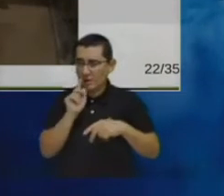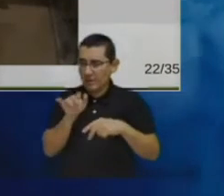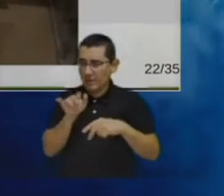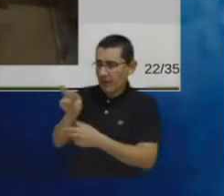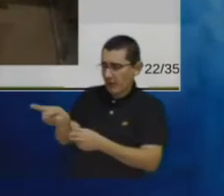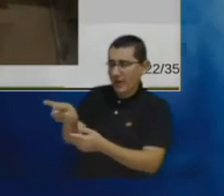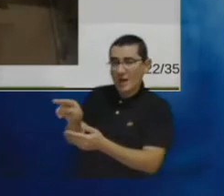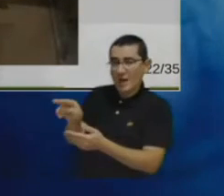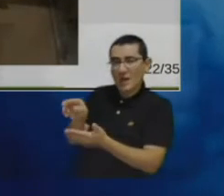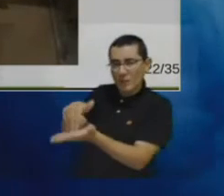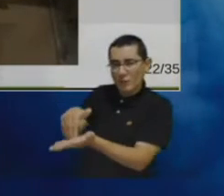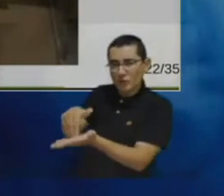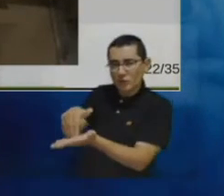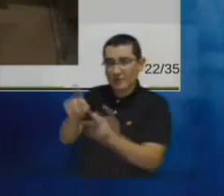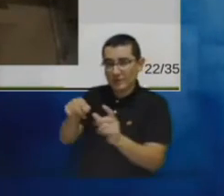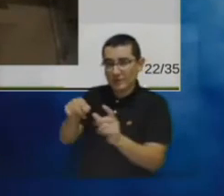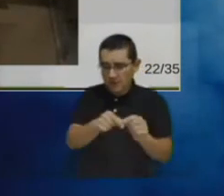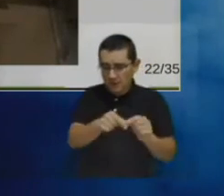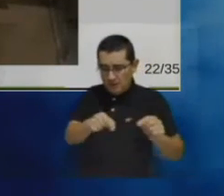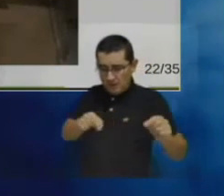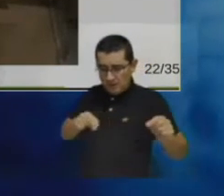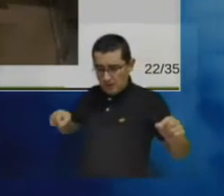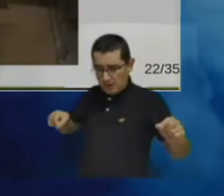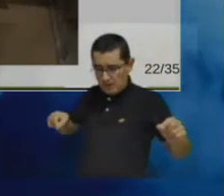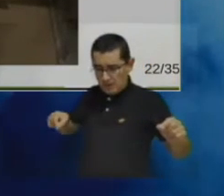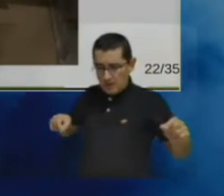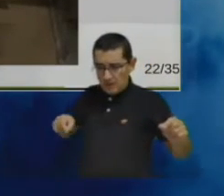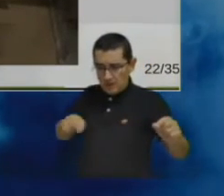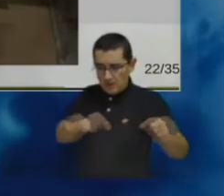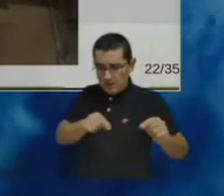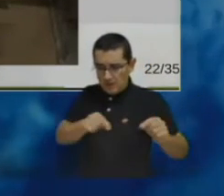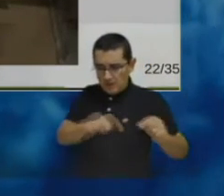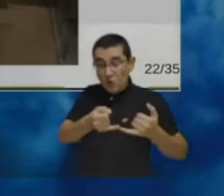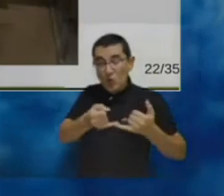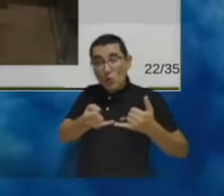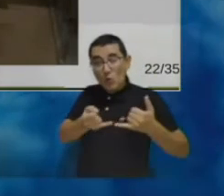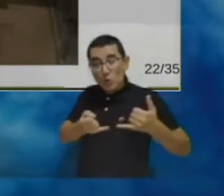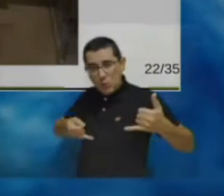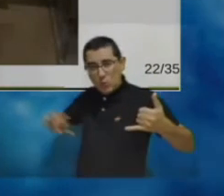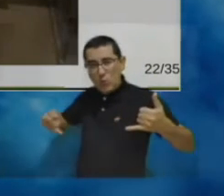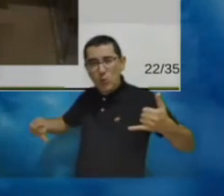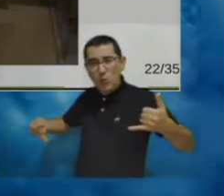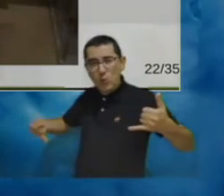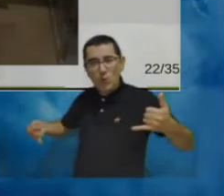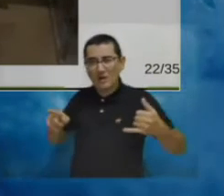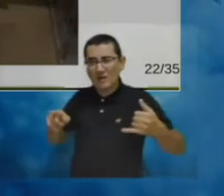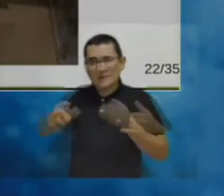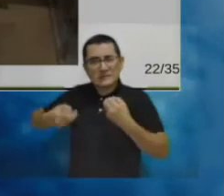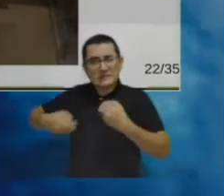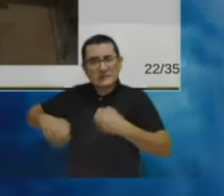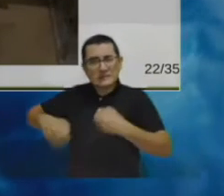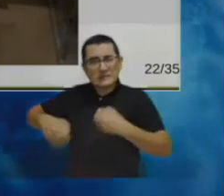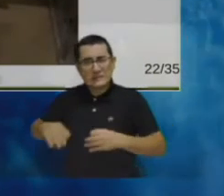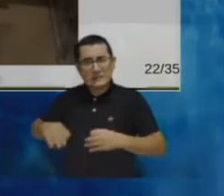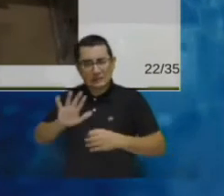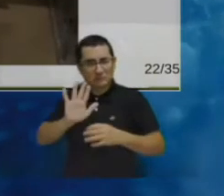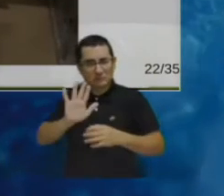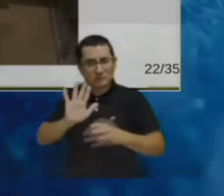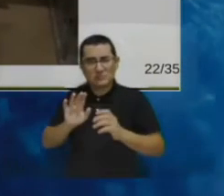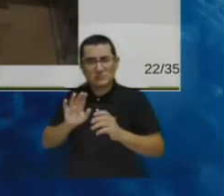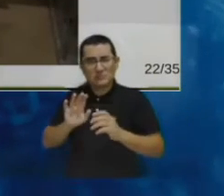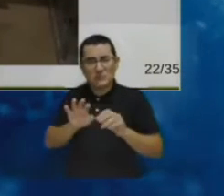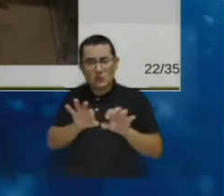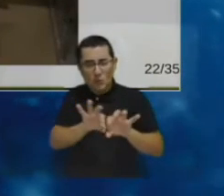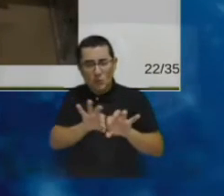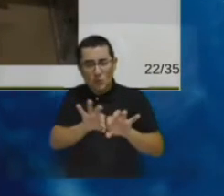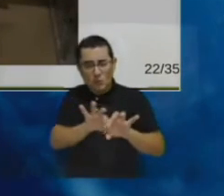marcador que consta en este momento de tres leds y una sonda muy sencilla en el extremo que realmente es un conductor coaxial abierto